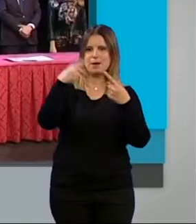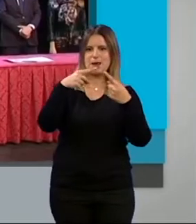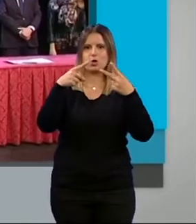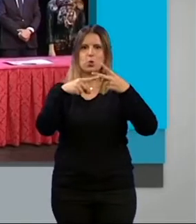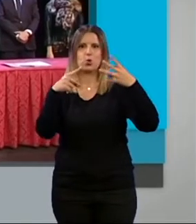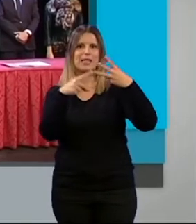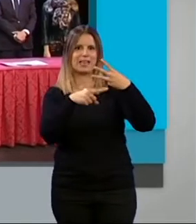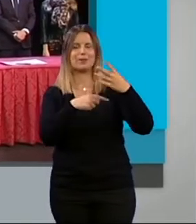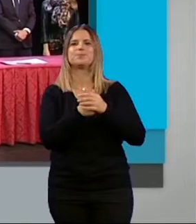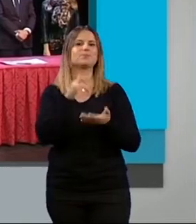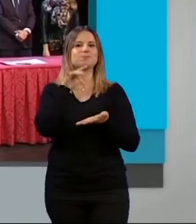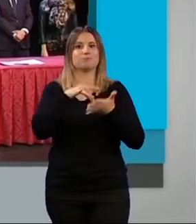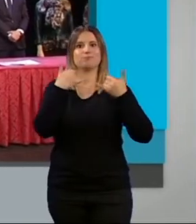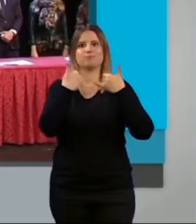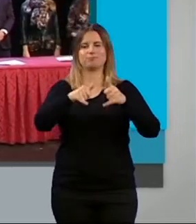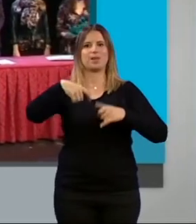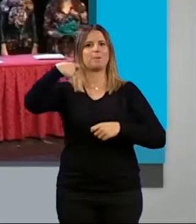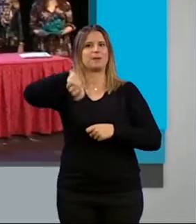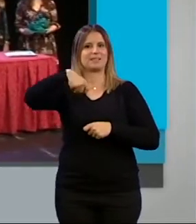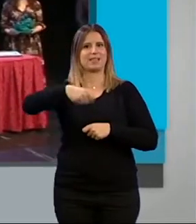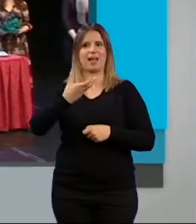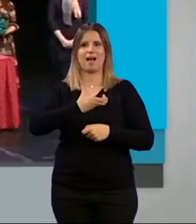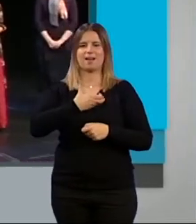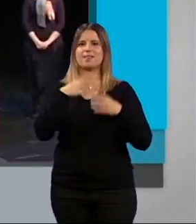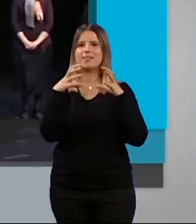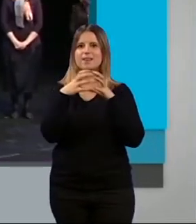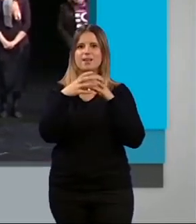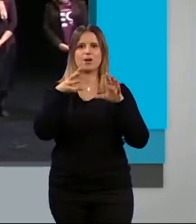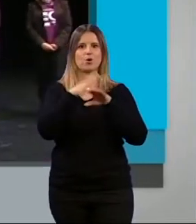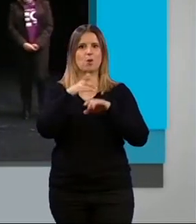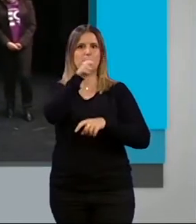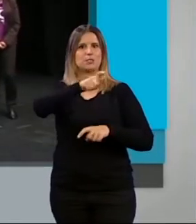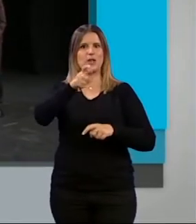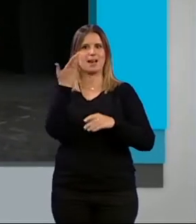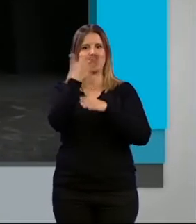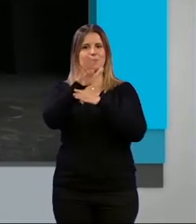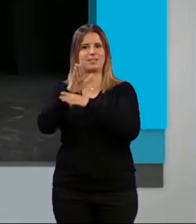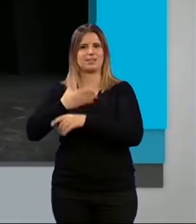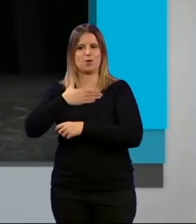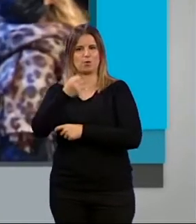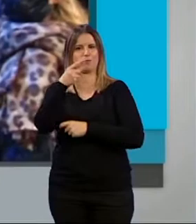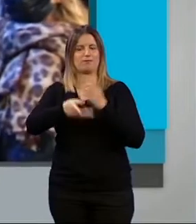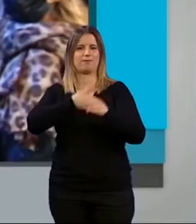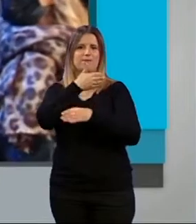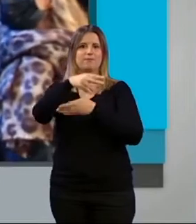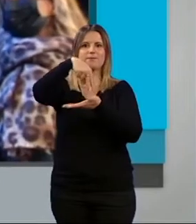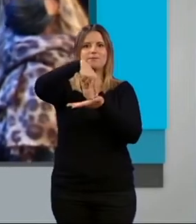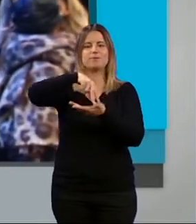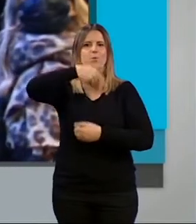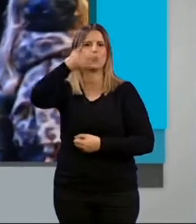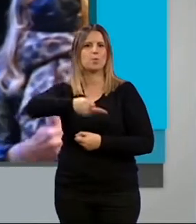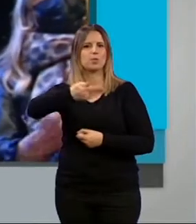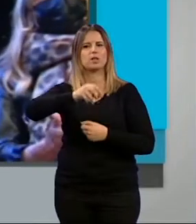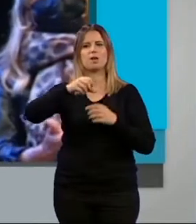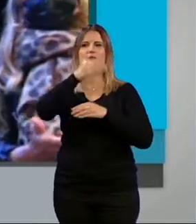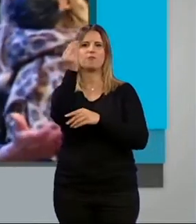tercero. Un acto que ha presidido el alcalde de Granada, Luis Salvador, con la participación de representantes municipales y en el que ha insistido en la importancia de la figura de la